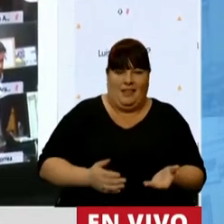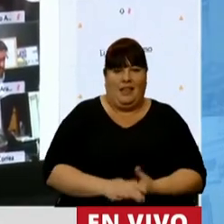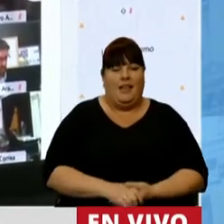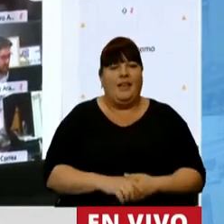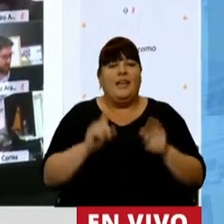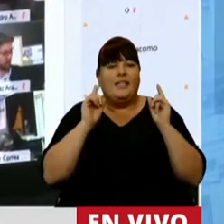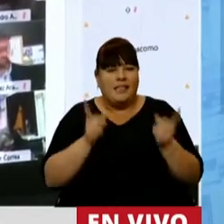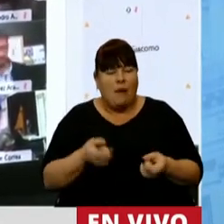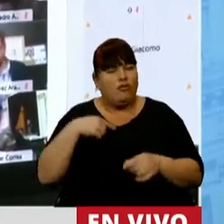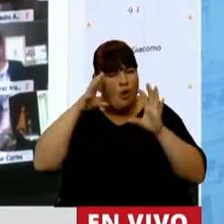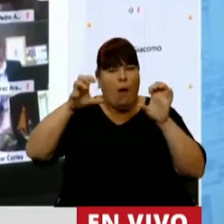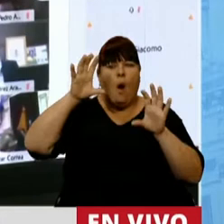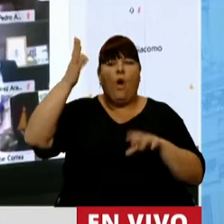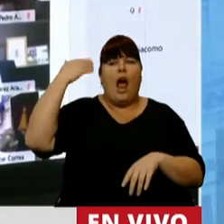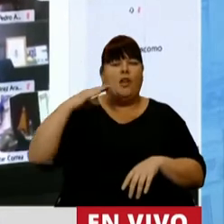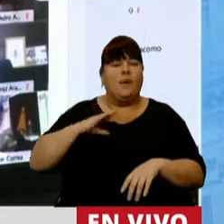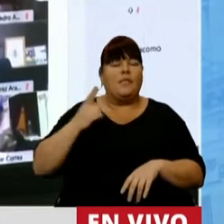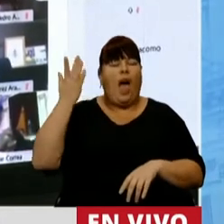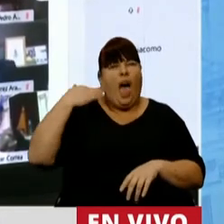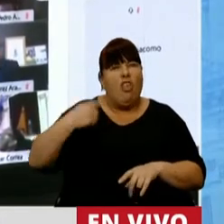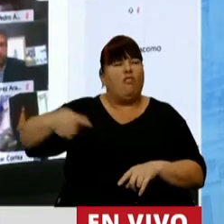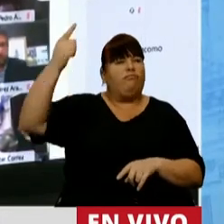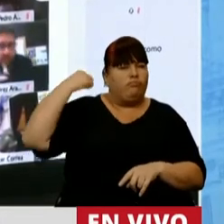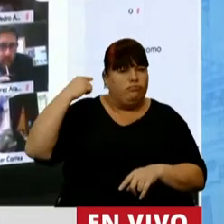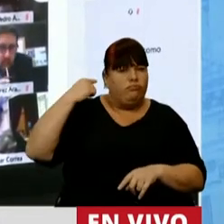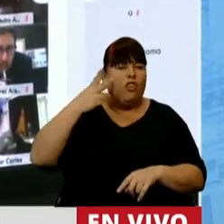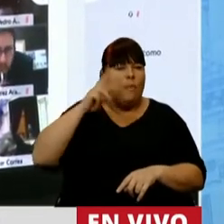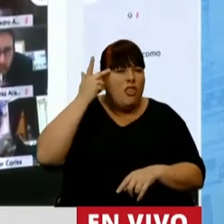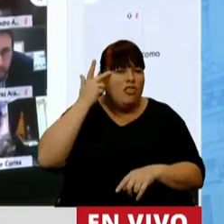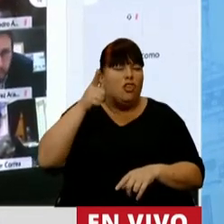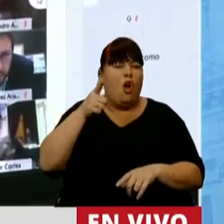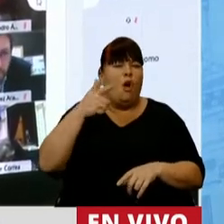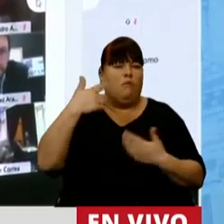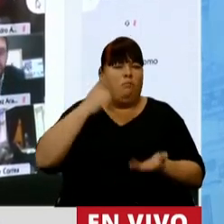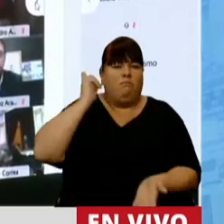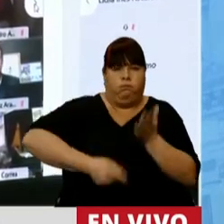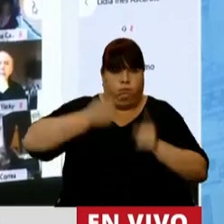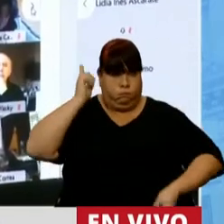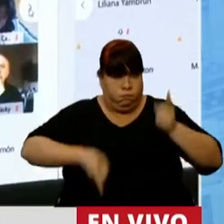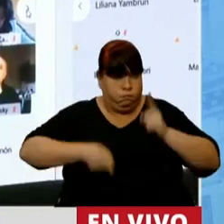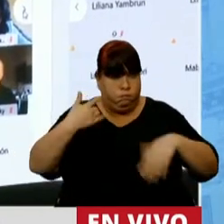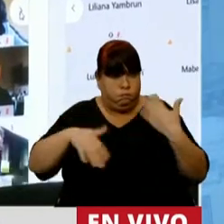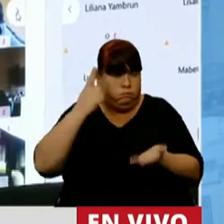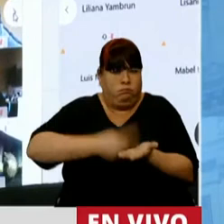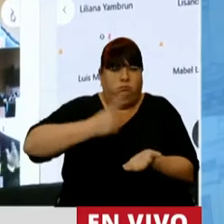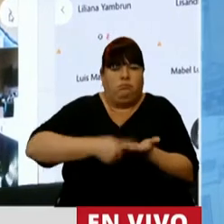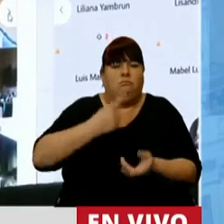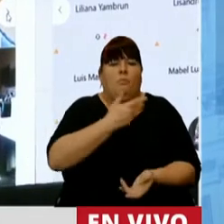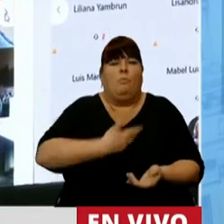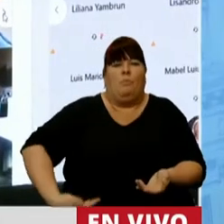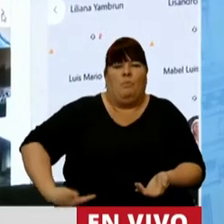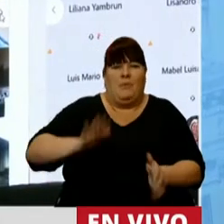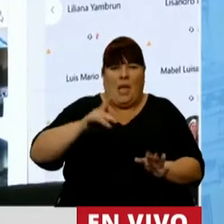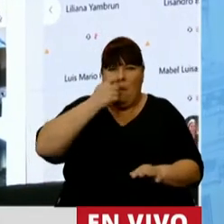También, yo me acuerdo el año pasado, el anteaño pasado la cantidad de DNU ómnibus que se dictaban desde el Poder